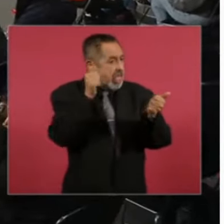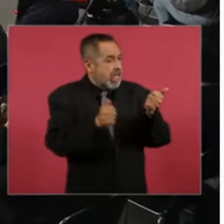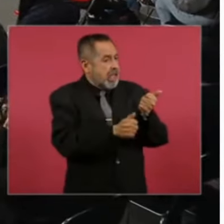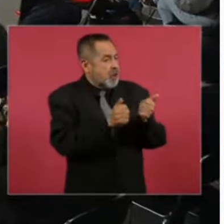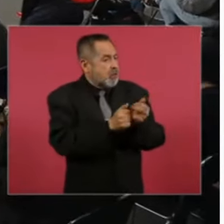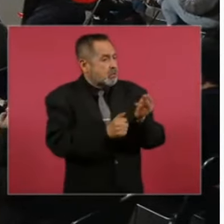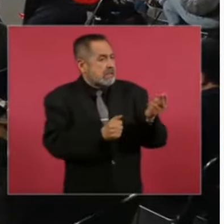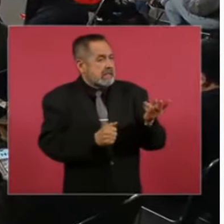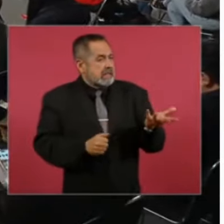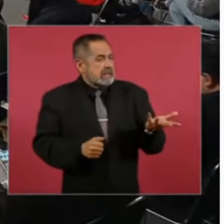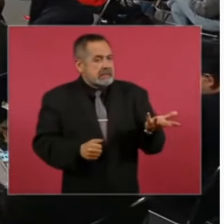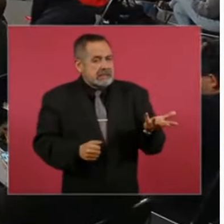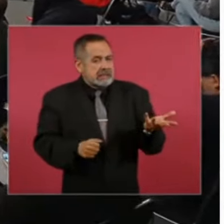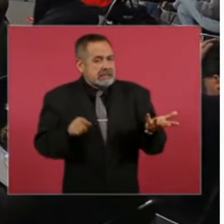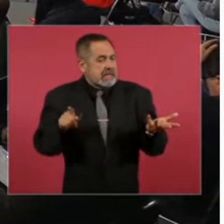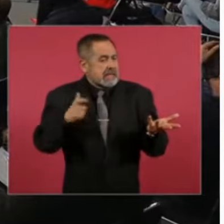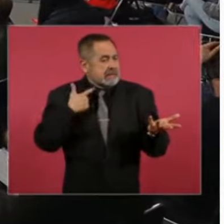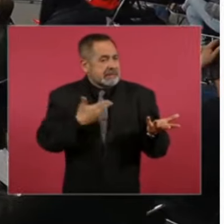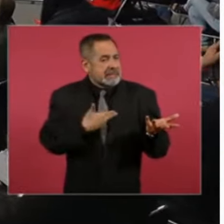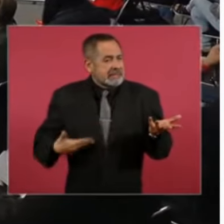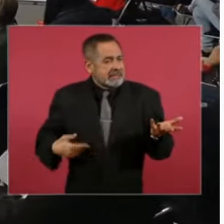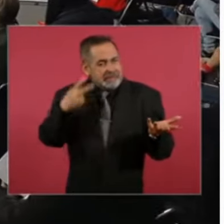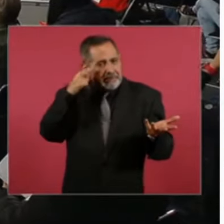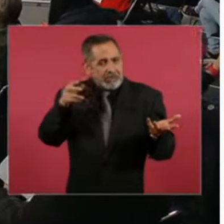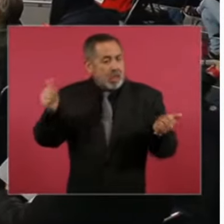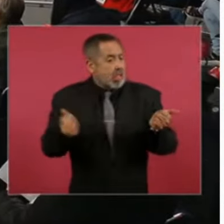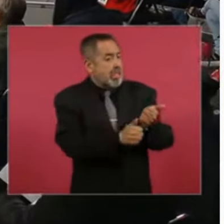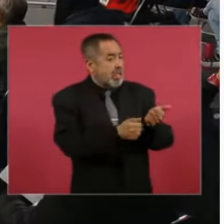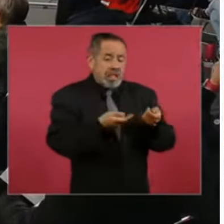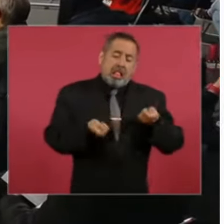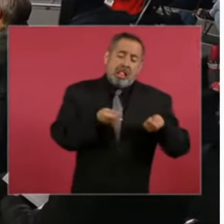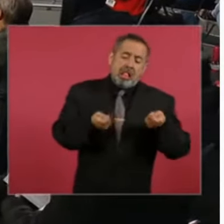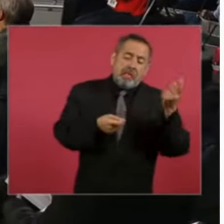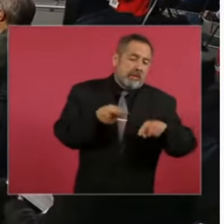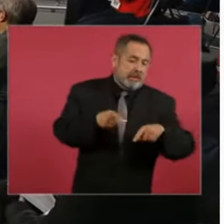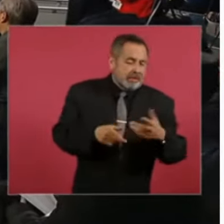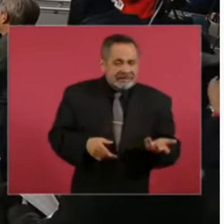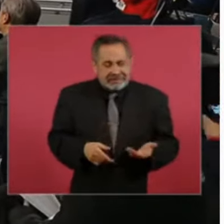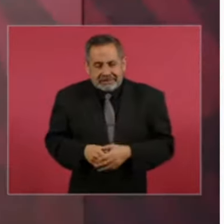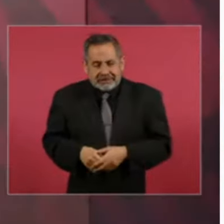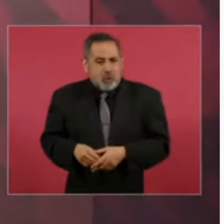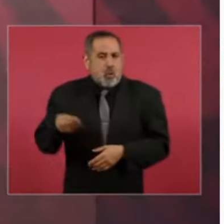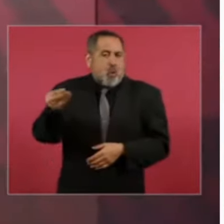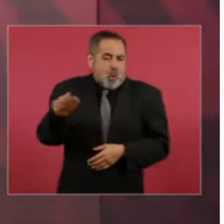al presidente de México aunque haya sido como haya sido